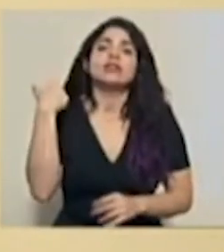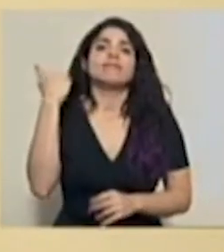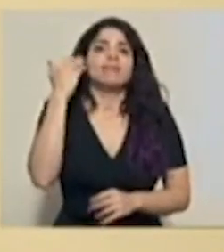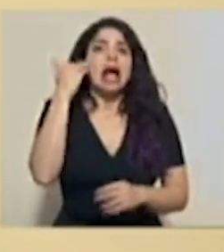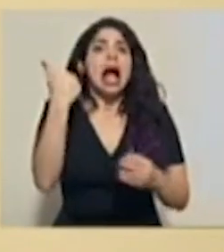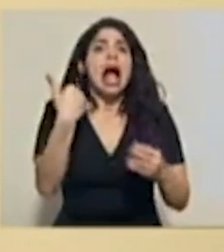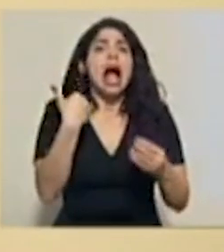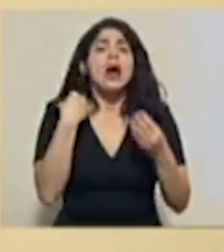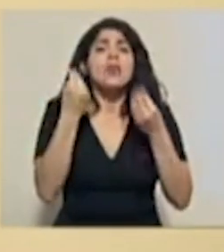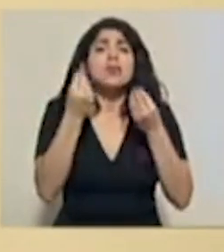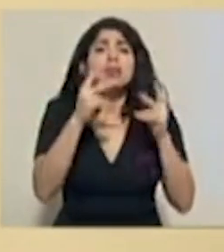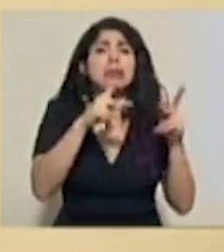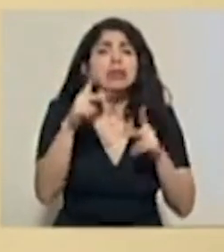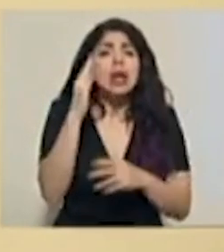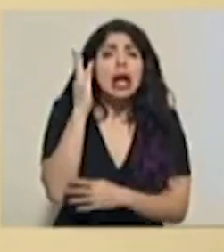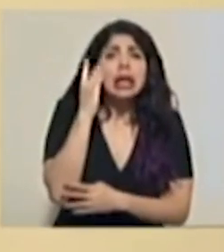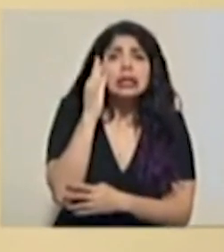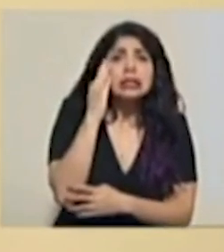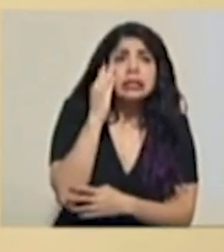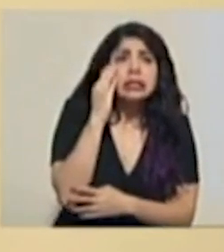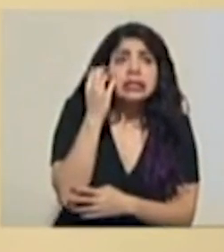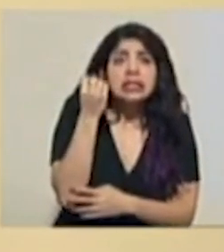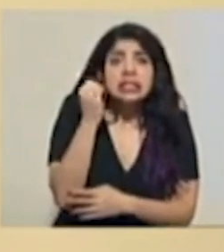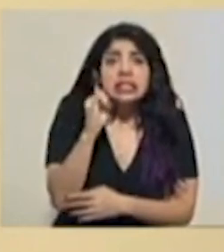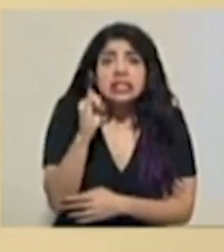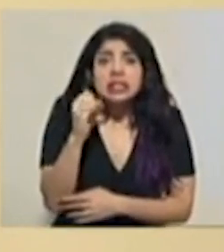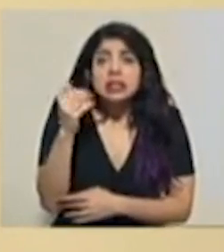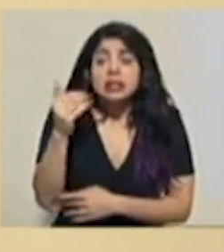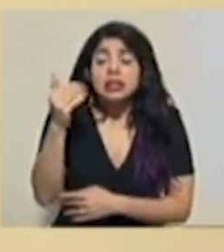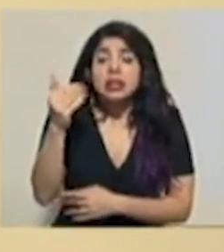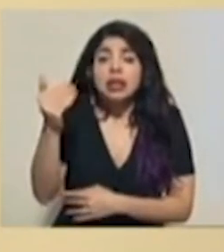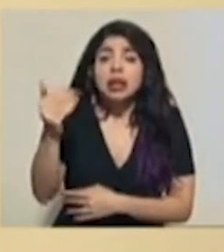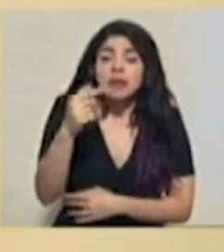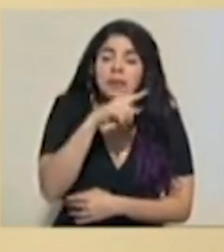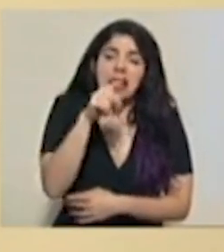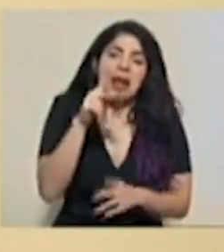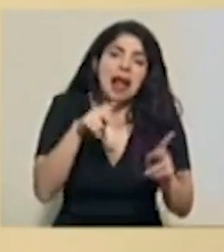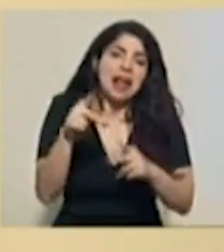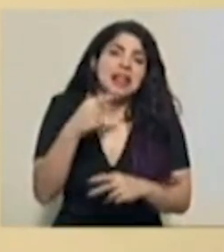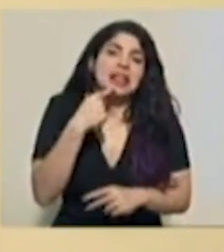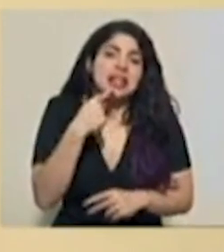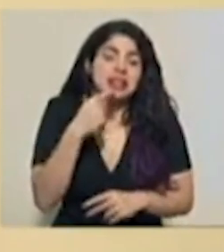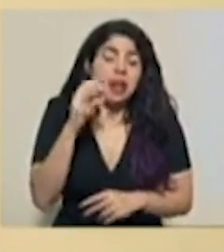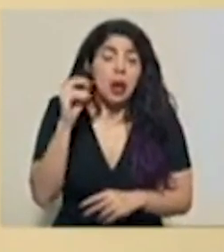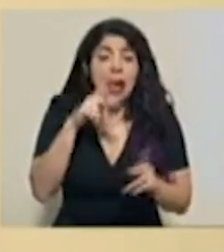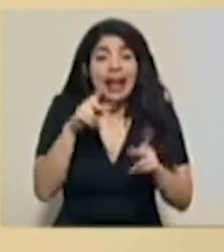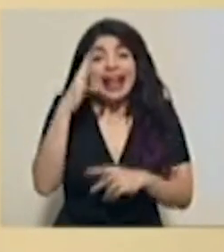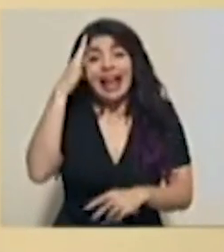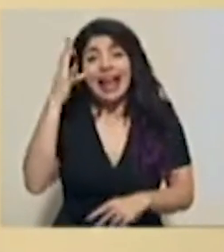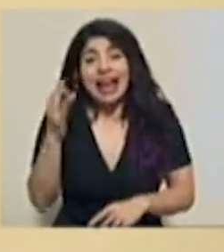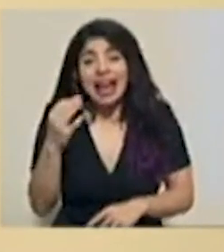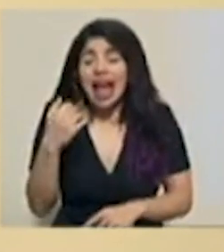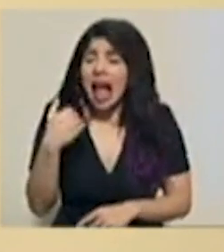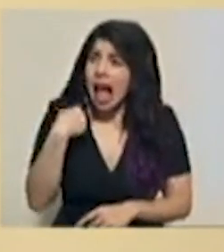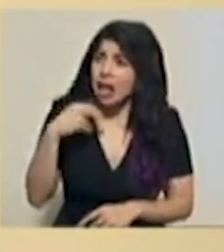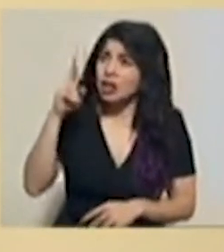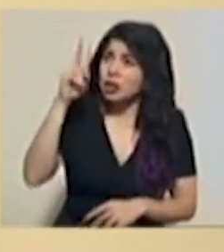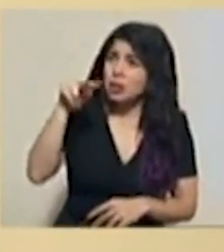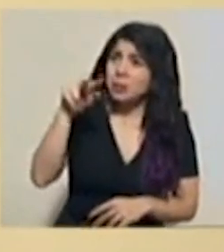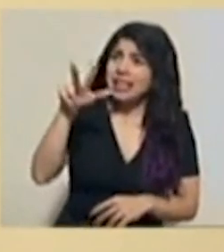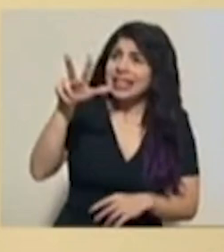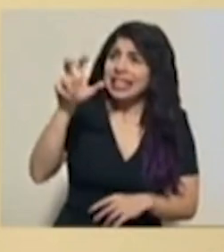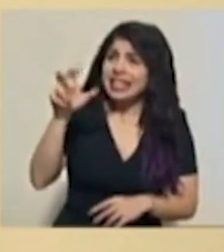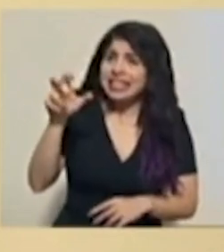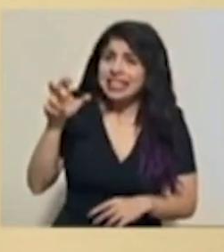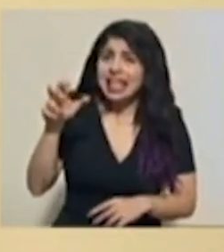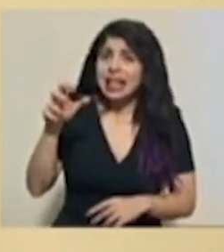ha habido mucha inquietud de que en algún momento se llegó a decir, a concluir, que habían dos mil trescientos casos que estaban